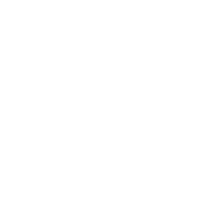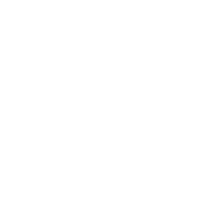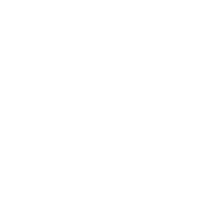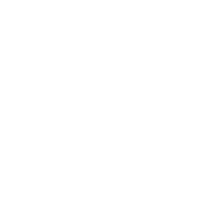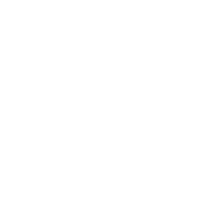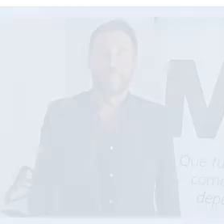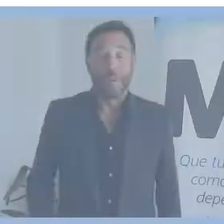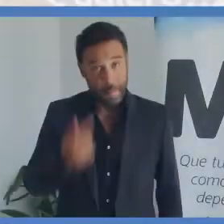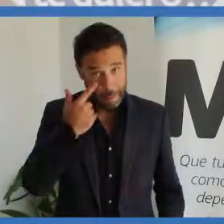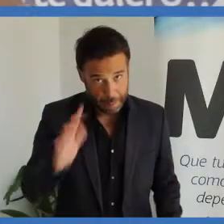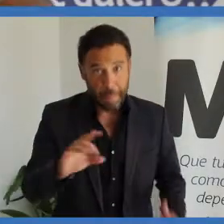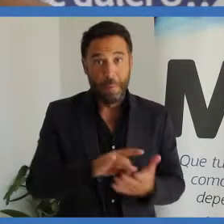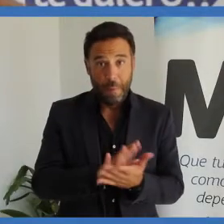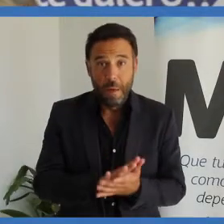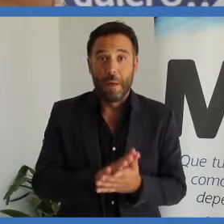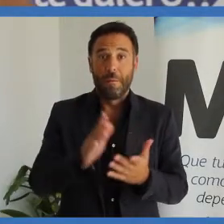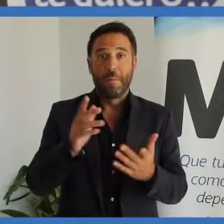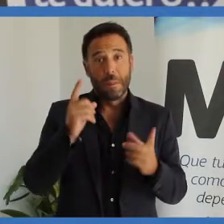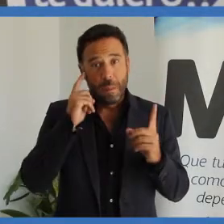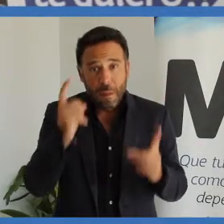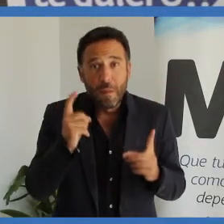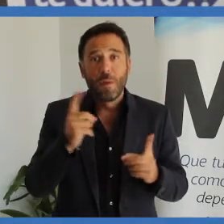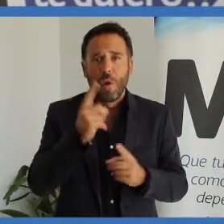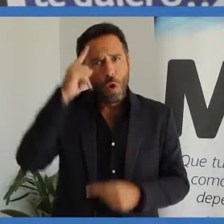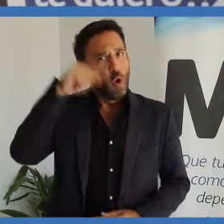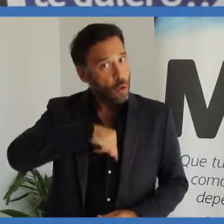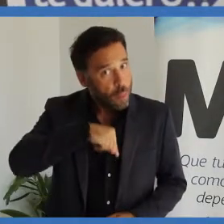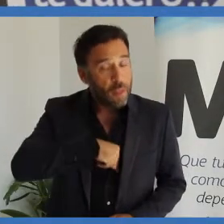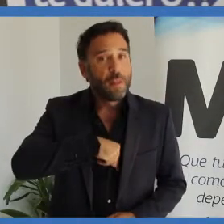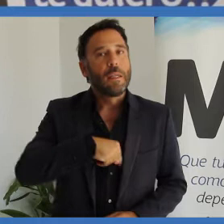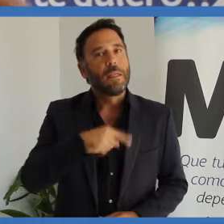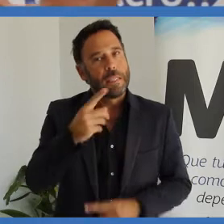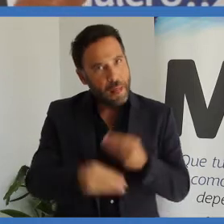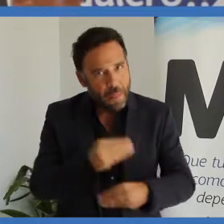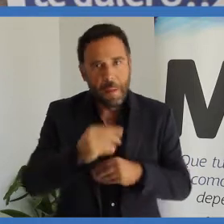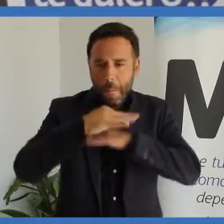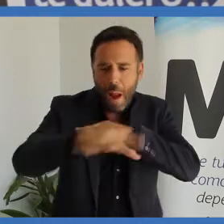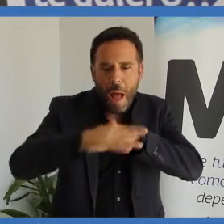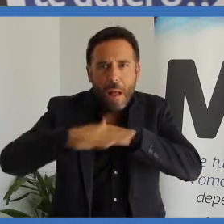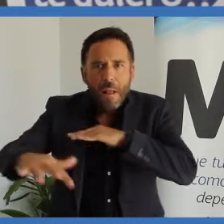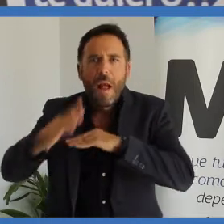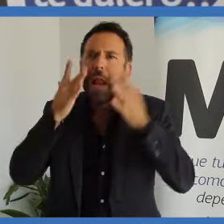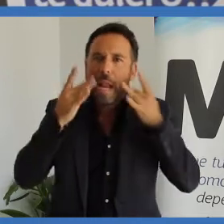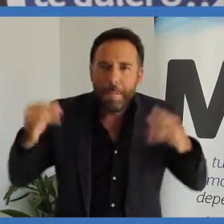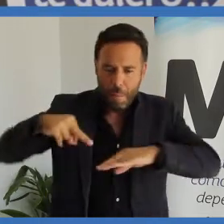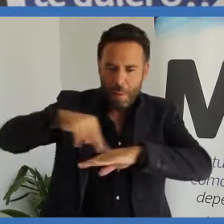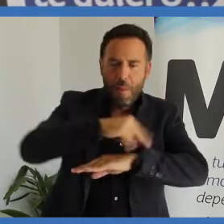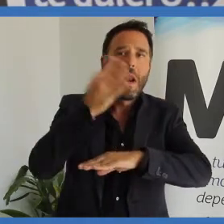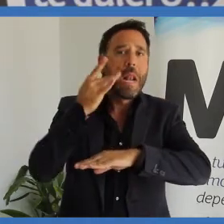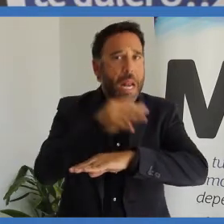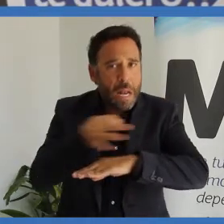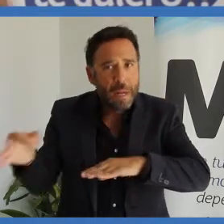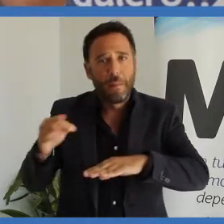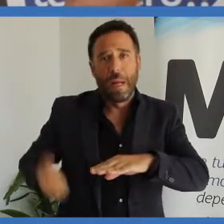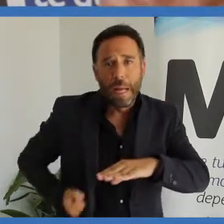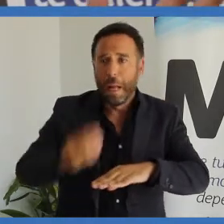Vamos a ver, Málaga, yo te quiero blanca como esta camisa, como la conciencia de Heide. Te quiero con las playas limpias, con las aceras limpias, sin caquitas de perras,